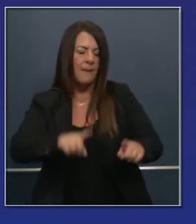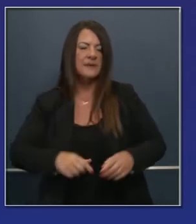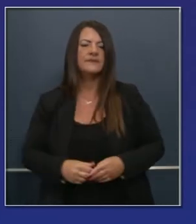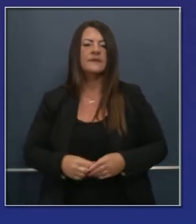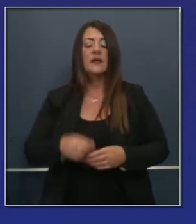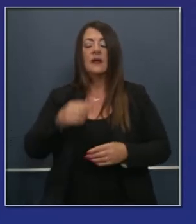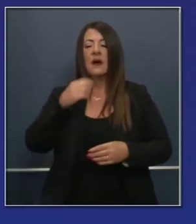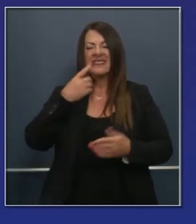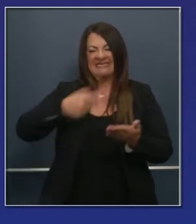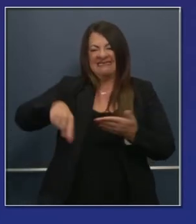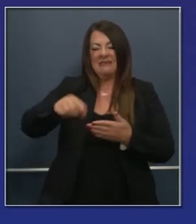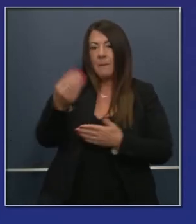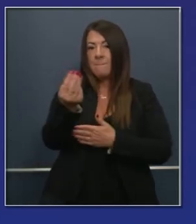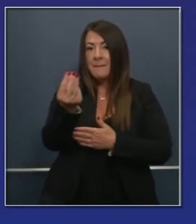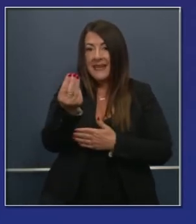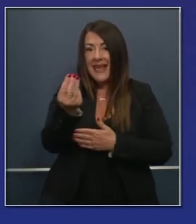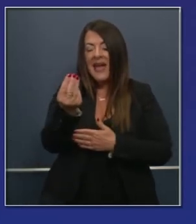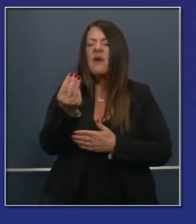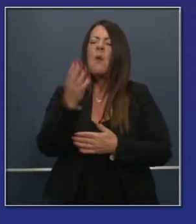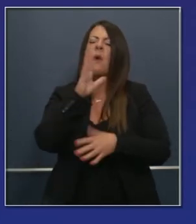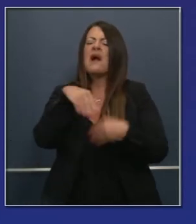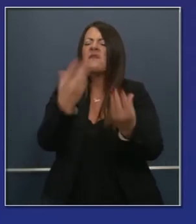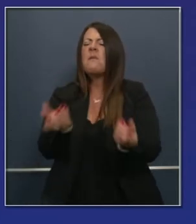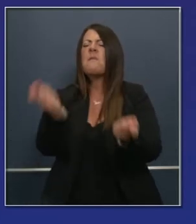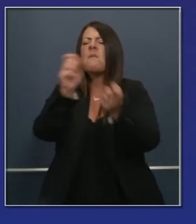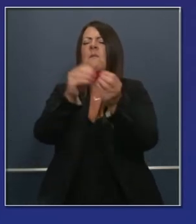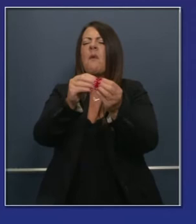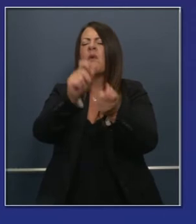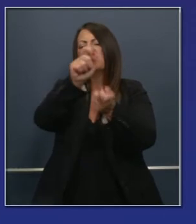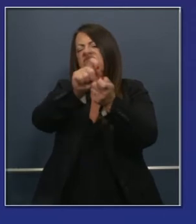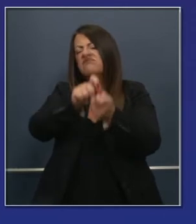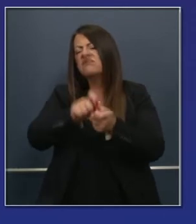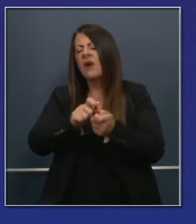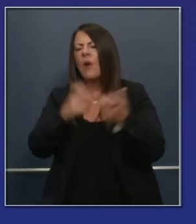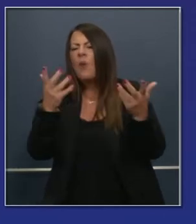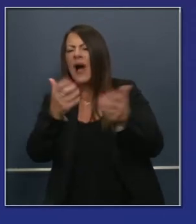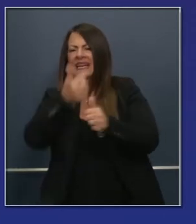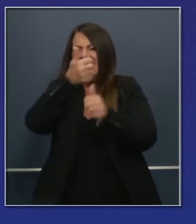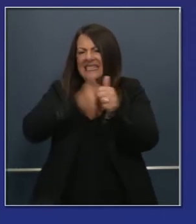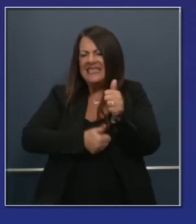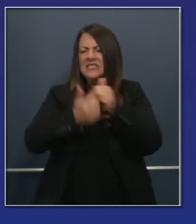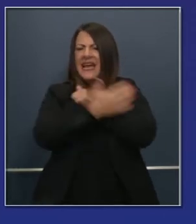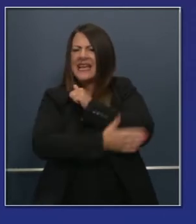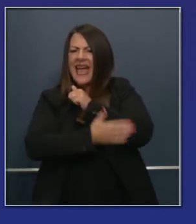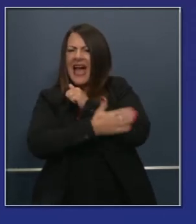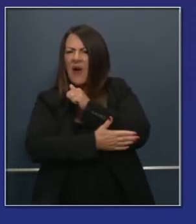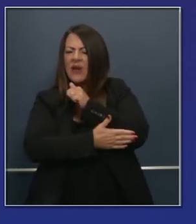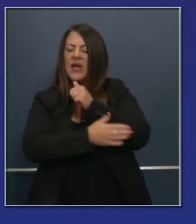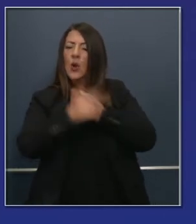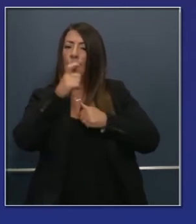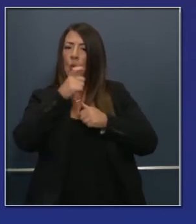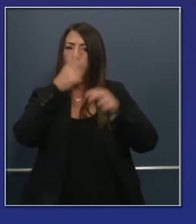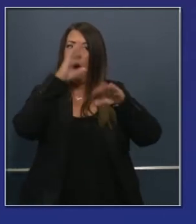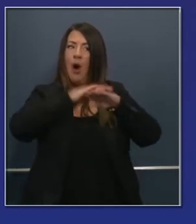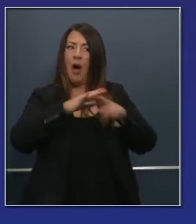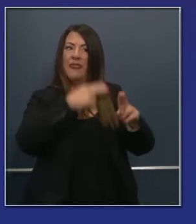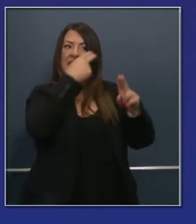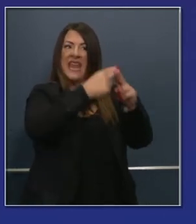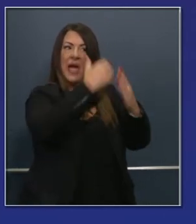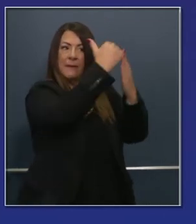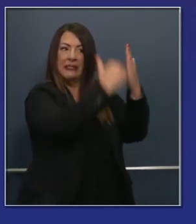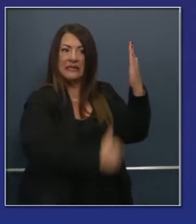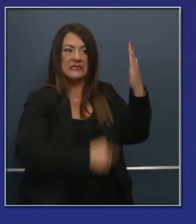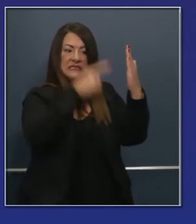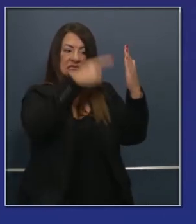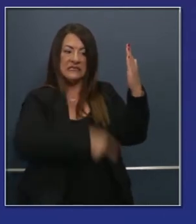lunes les presentaremos más detalles y más información en cuanto a los resultados condado por